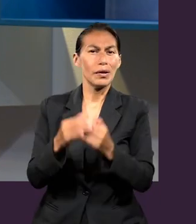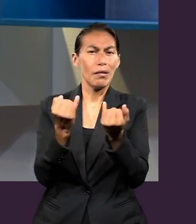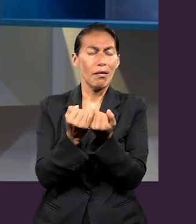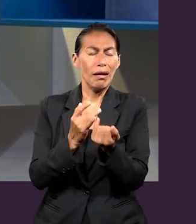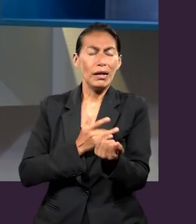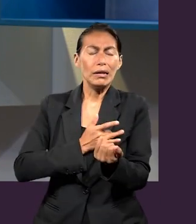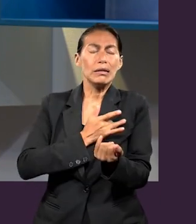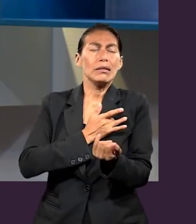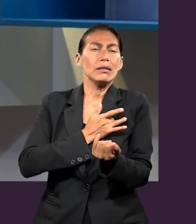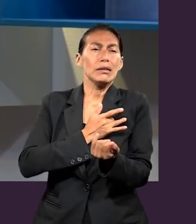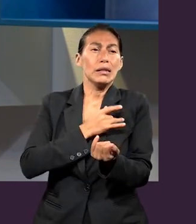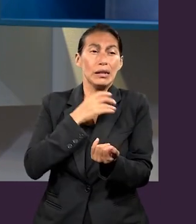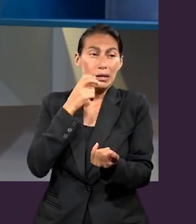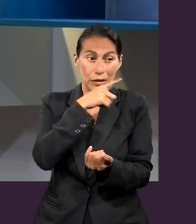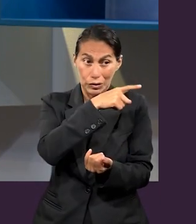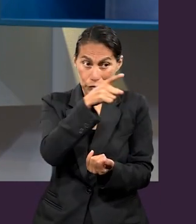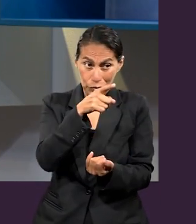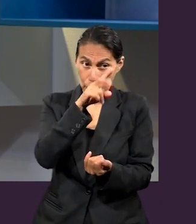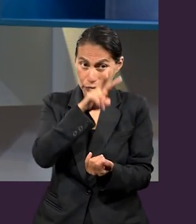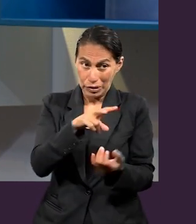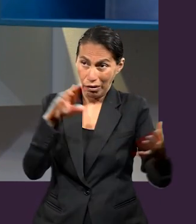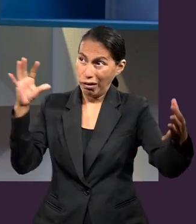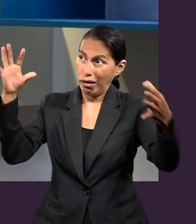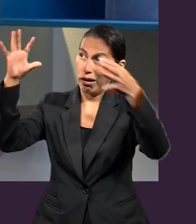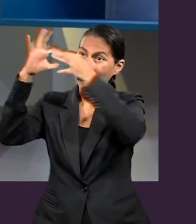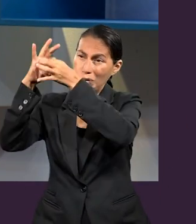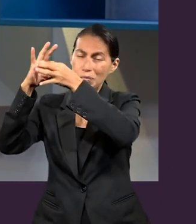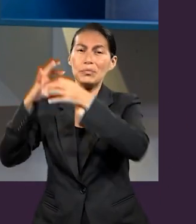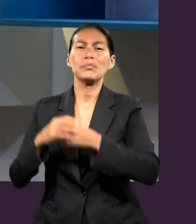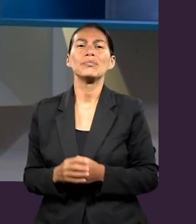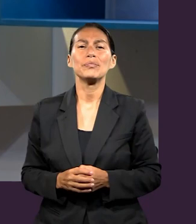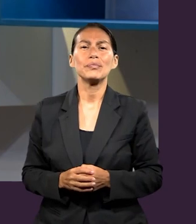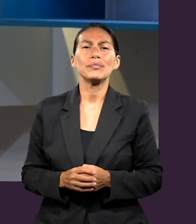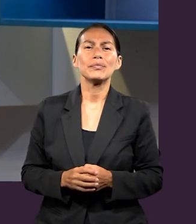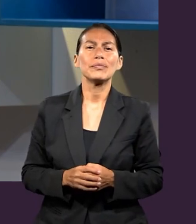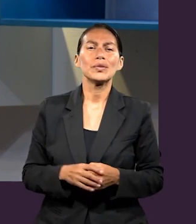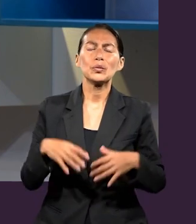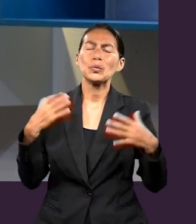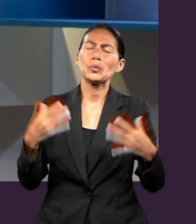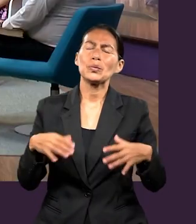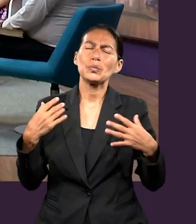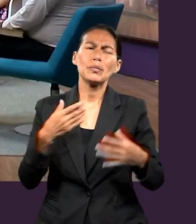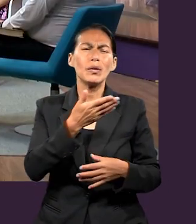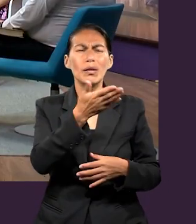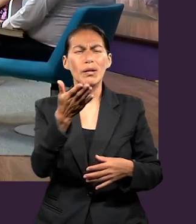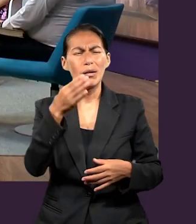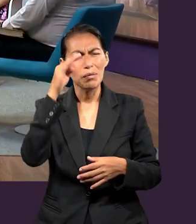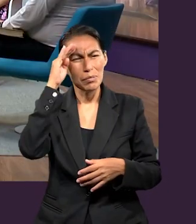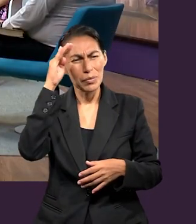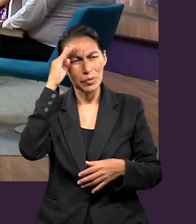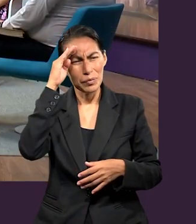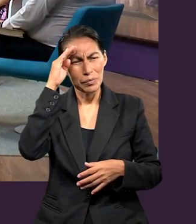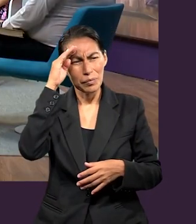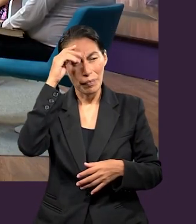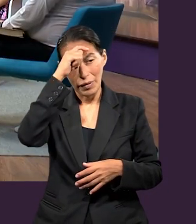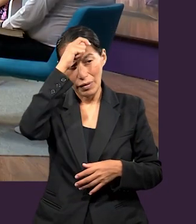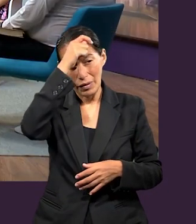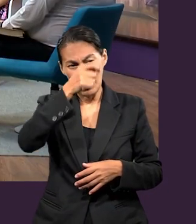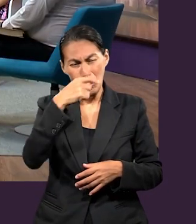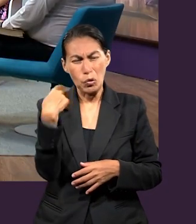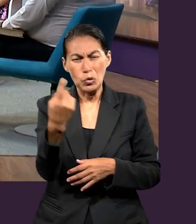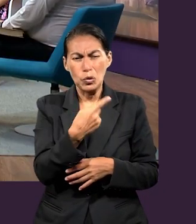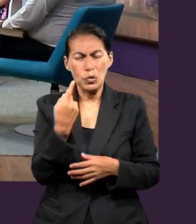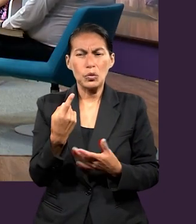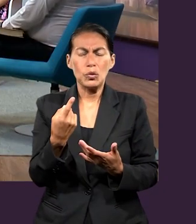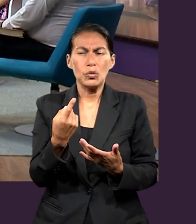tiempo refleja algunos anhelos de Pablo de que sea una realidad en el cuerpo de la iglesia. ¿Qué bendiciones para ustedes, qué bendiciones